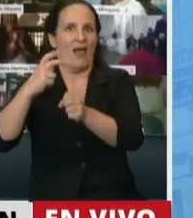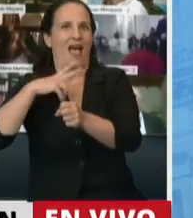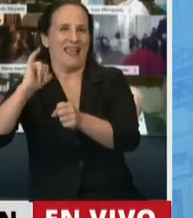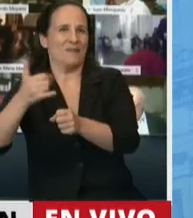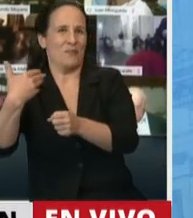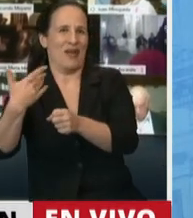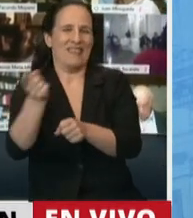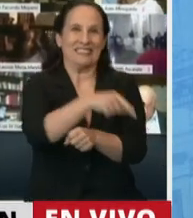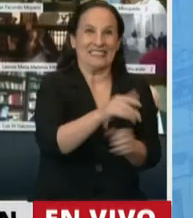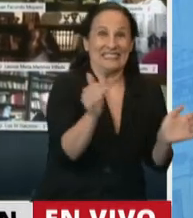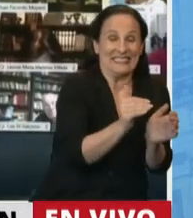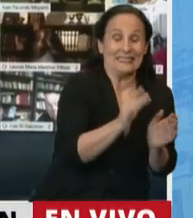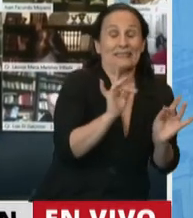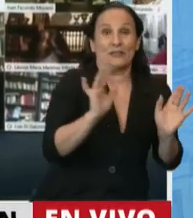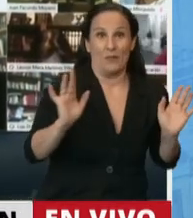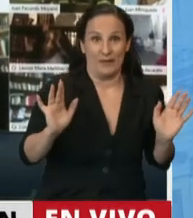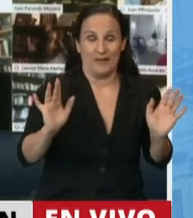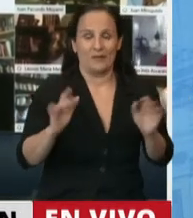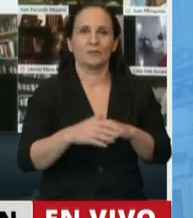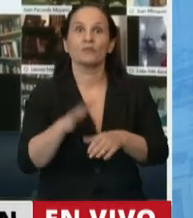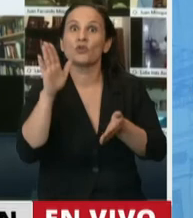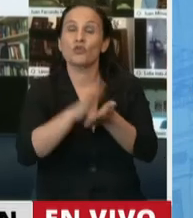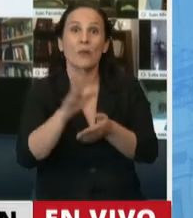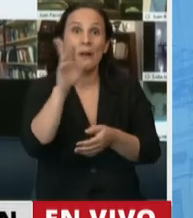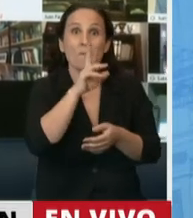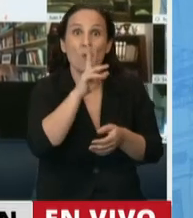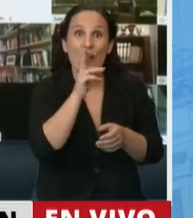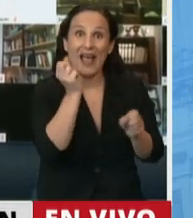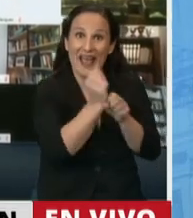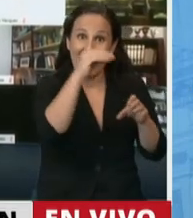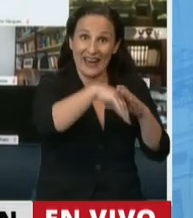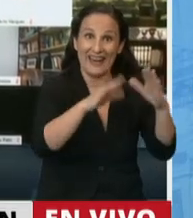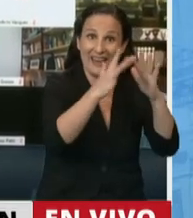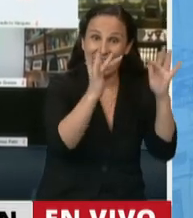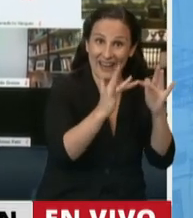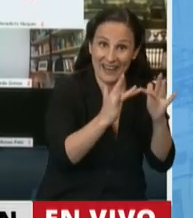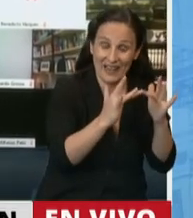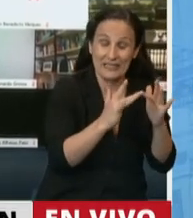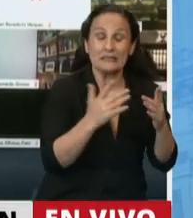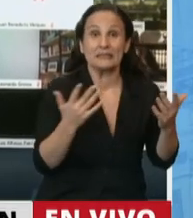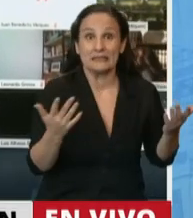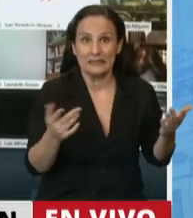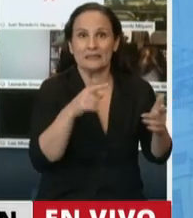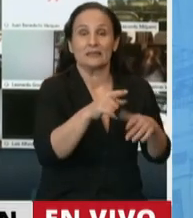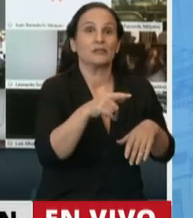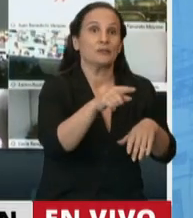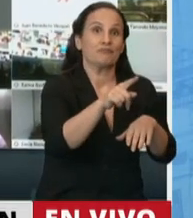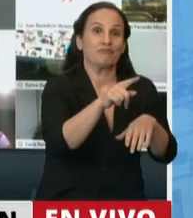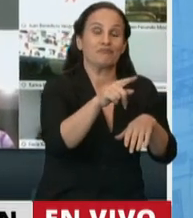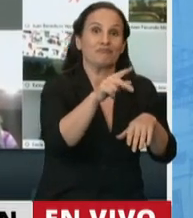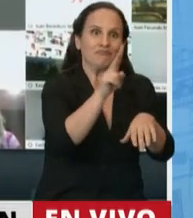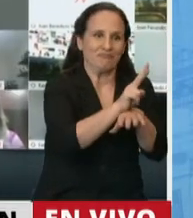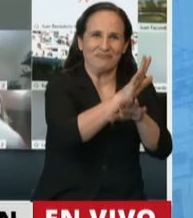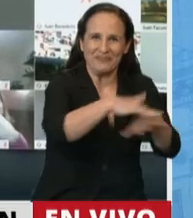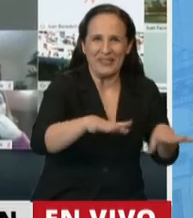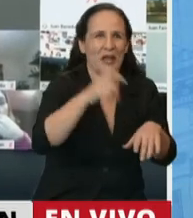de la mujer en el teletrabajo debemos tener en cuenta que el costo social de las tareas domésticas y de los cuidados de niños y adultos